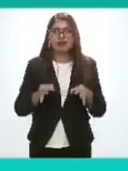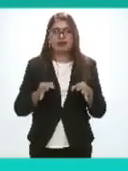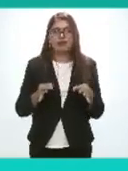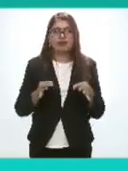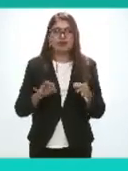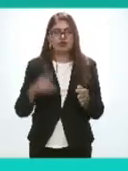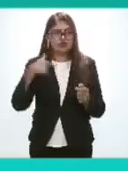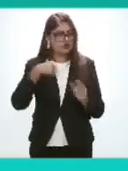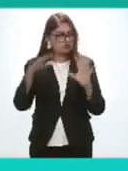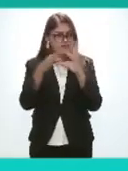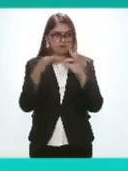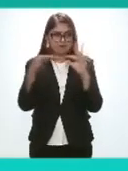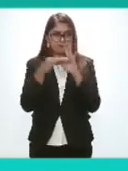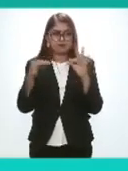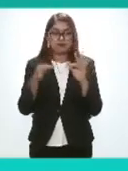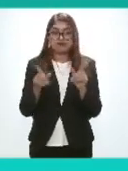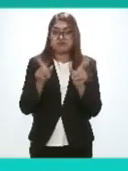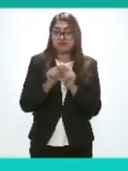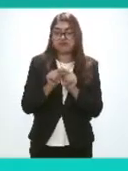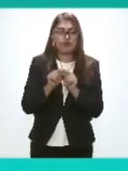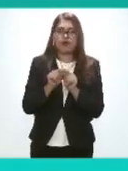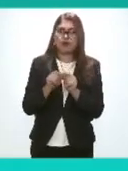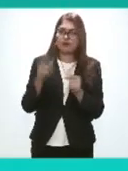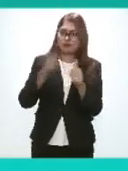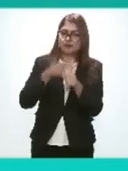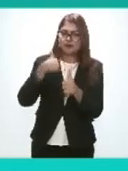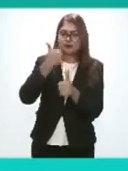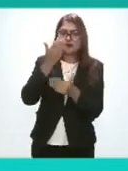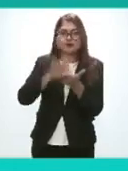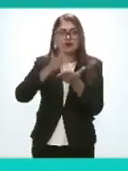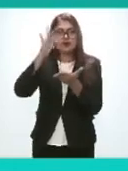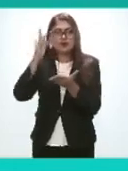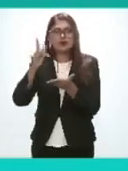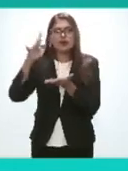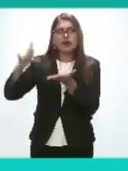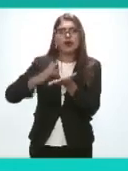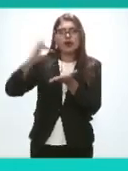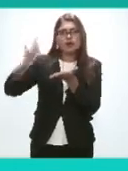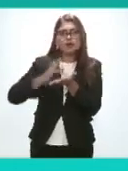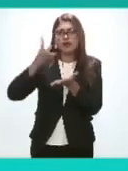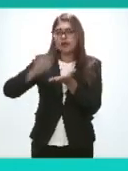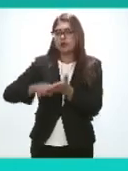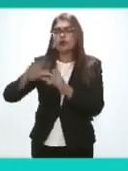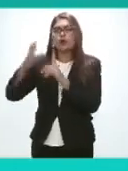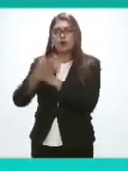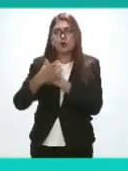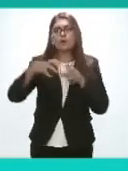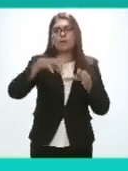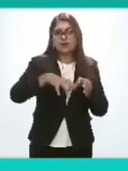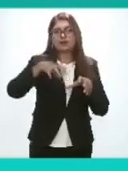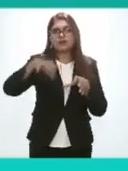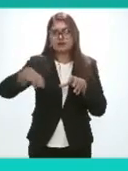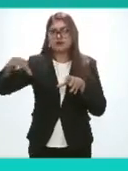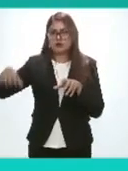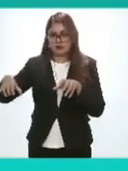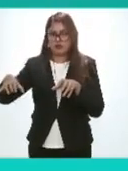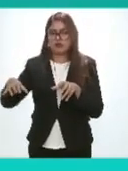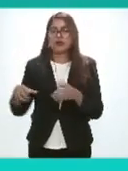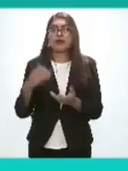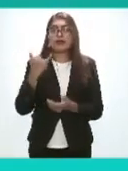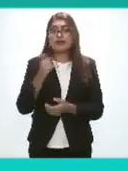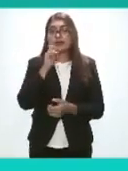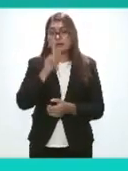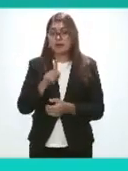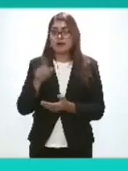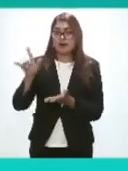dejar esta intervención sin antes agradecer el apoyo por supuesto de las comisiones ya lo mencioné pero el apoyo fundamental